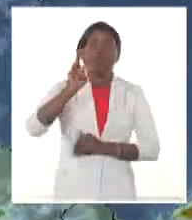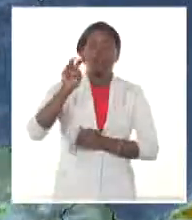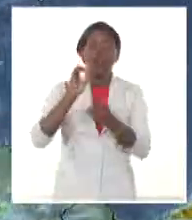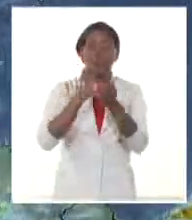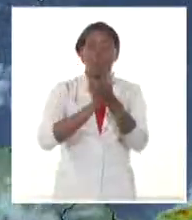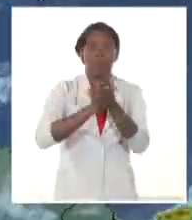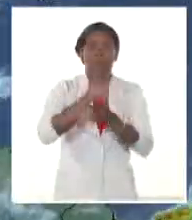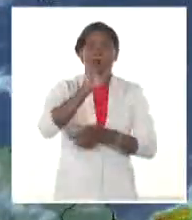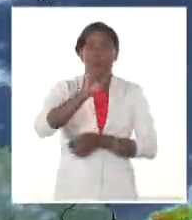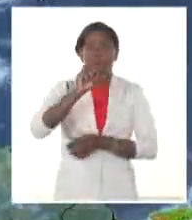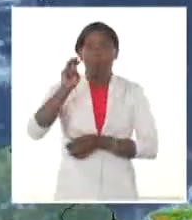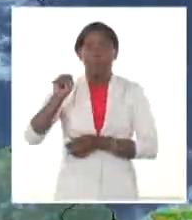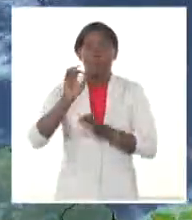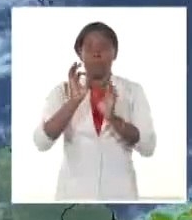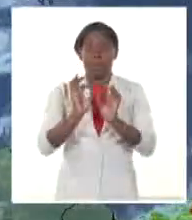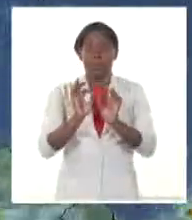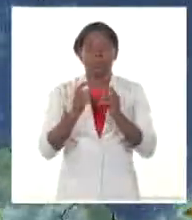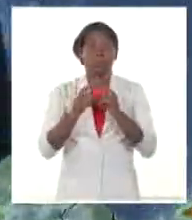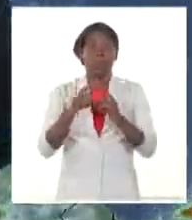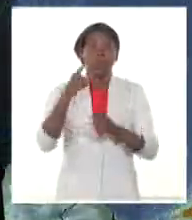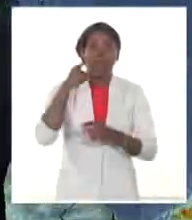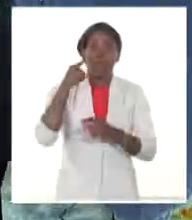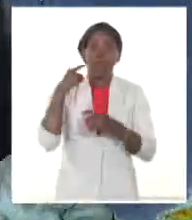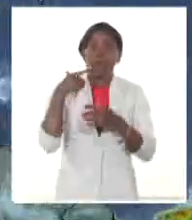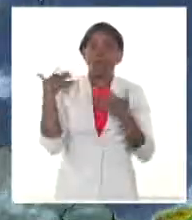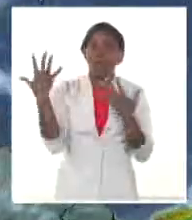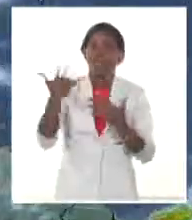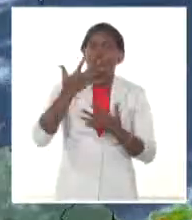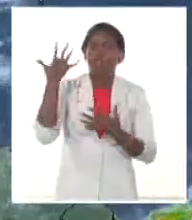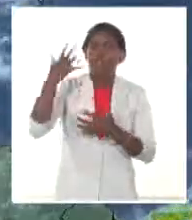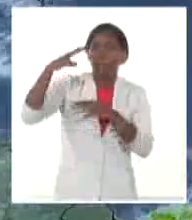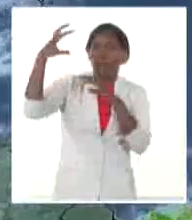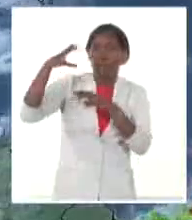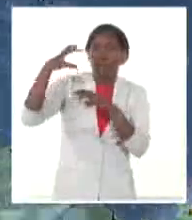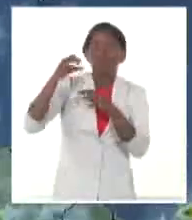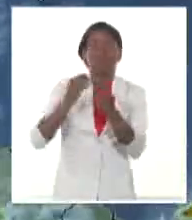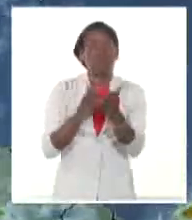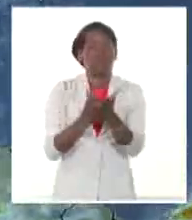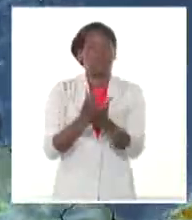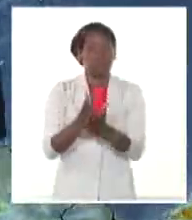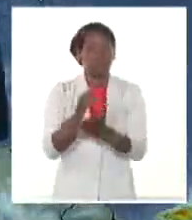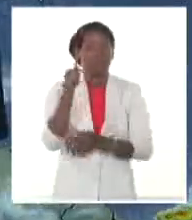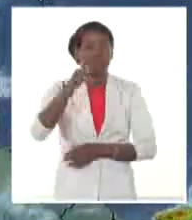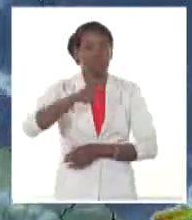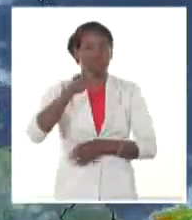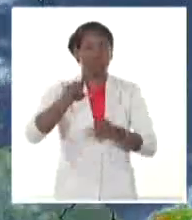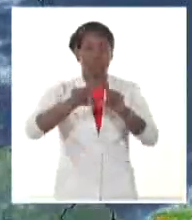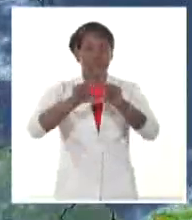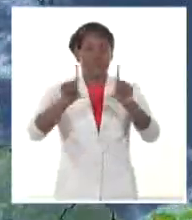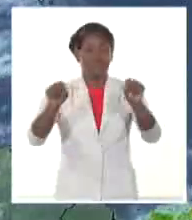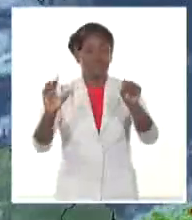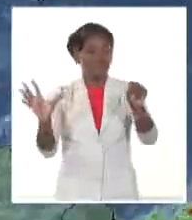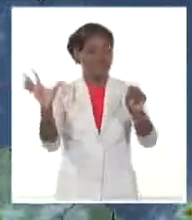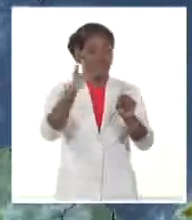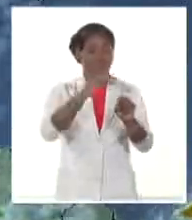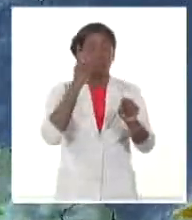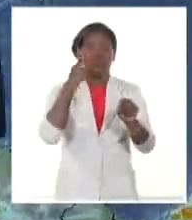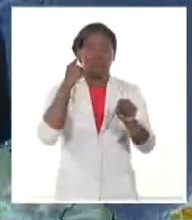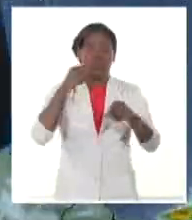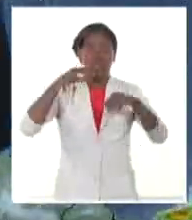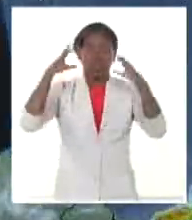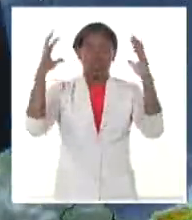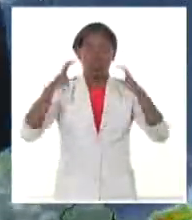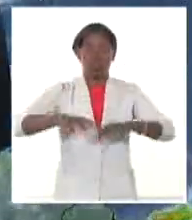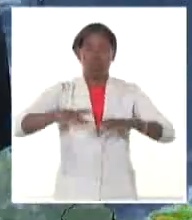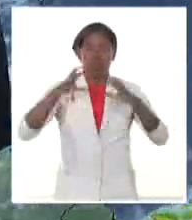para la lluvia se mantiene sobre territorio nacional. Fíjese que la baja envuelve toda Cuba y mantiene el lado más